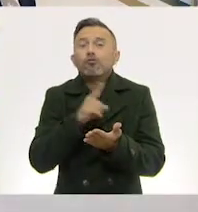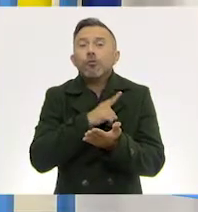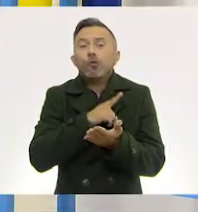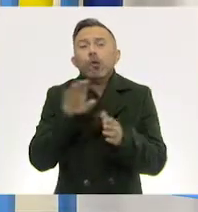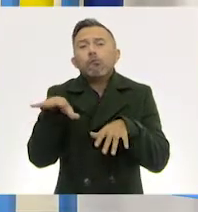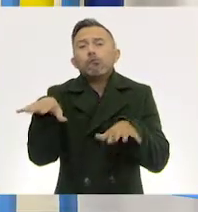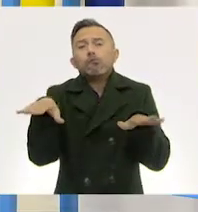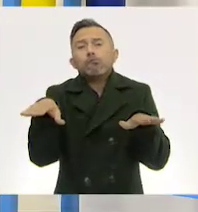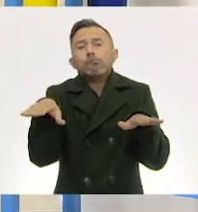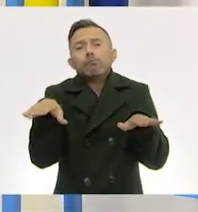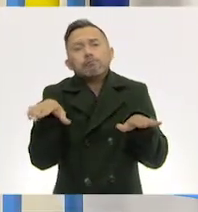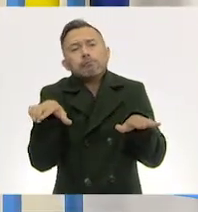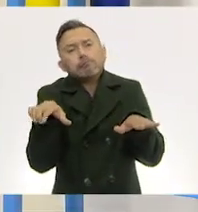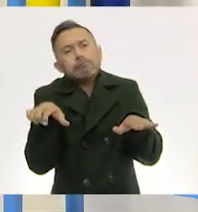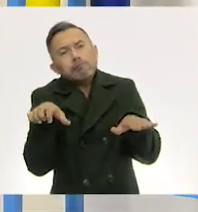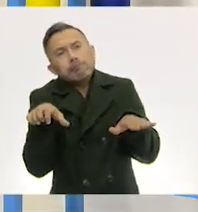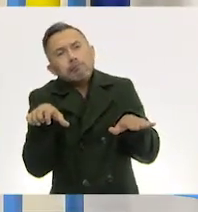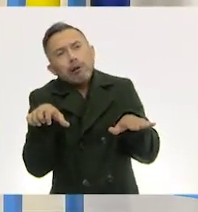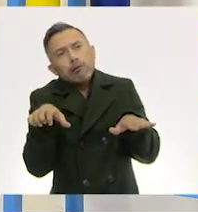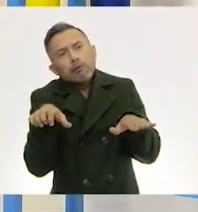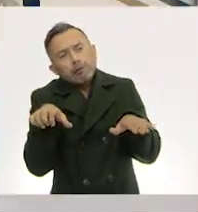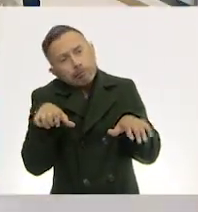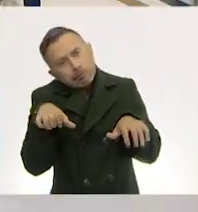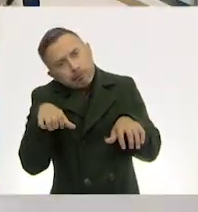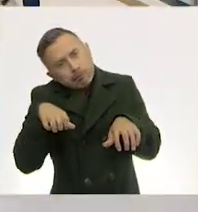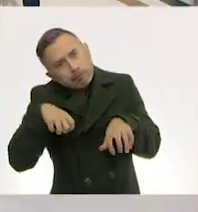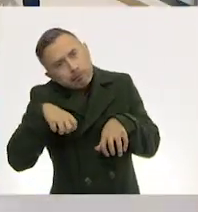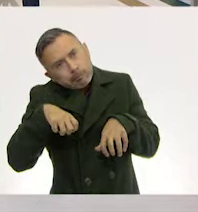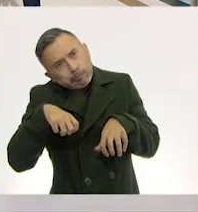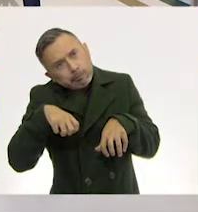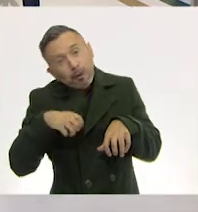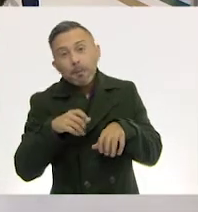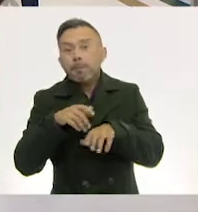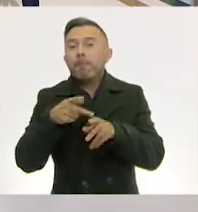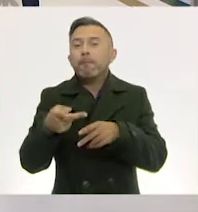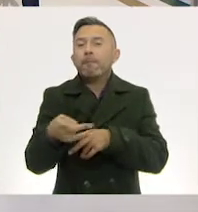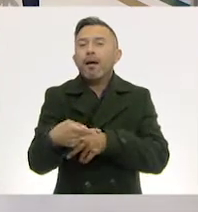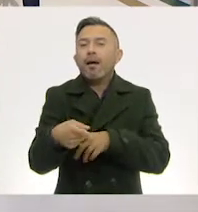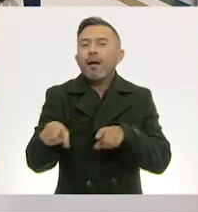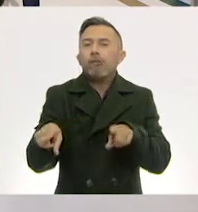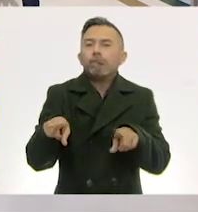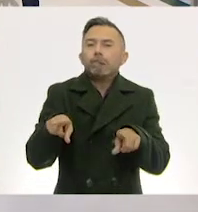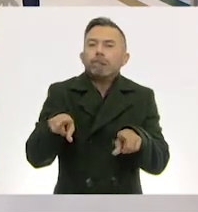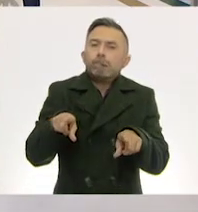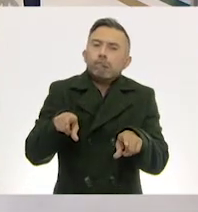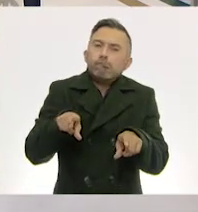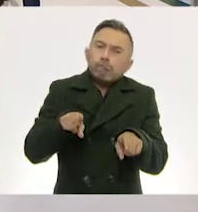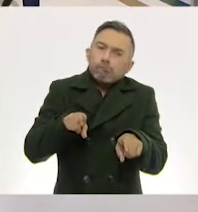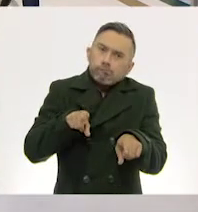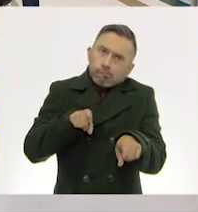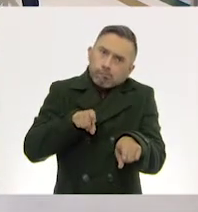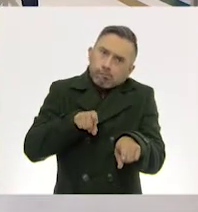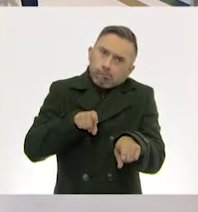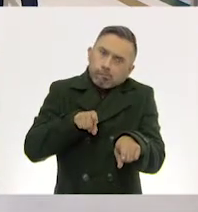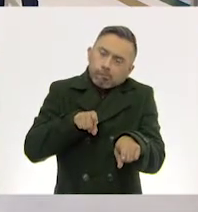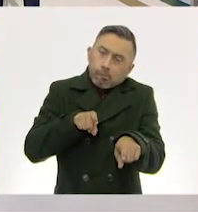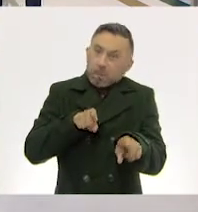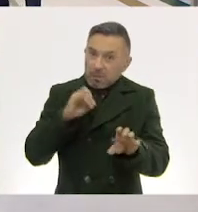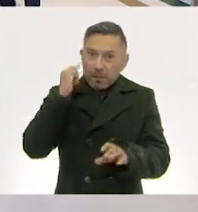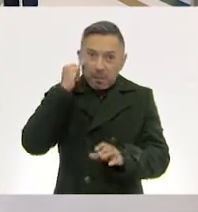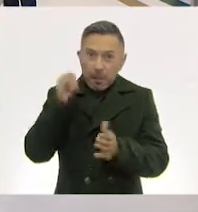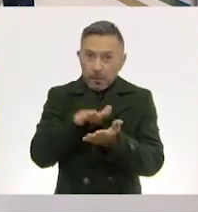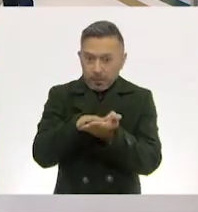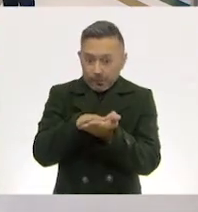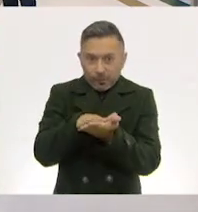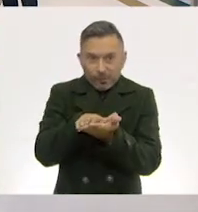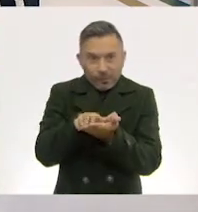mejor una esquina o, por ejemplo, mi patita, ¿no? Aquí. Estoy en la hoja y aquí se queda. ¿Puede ser? Así